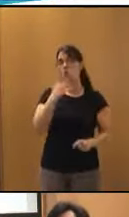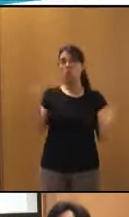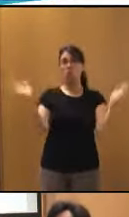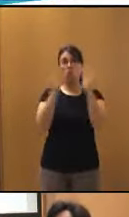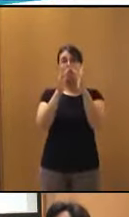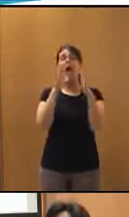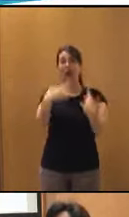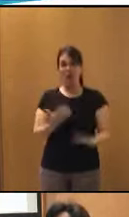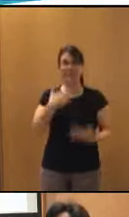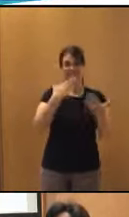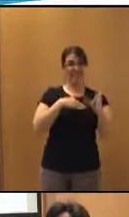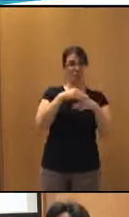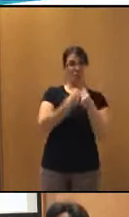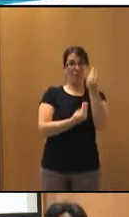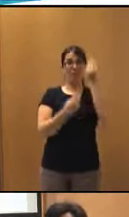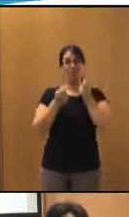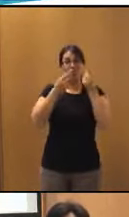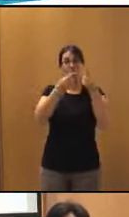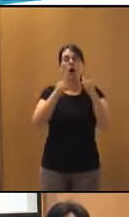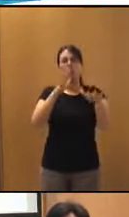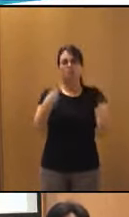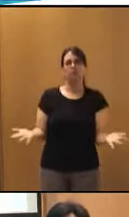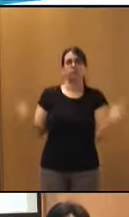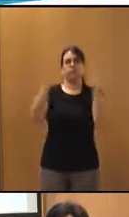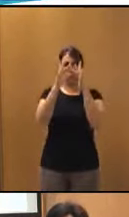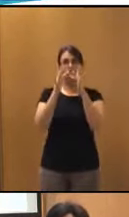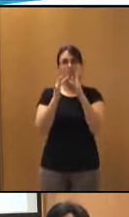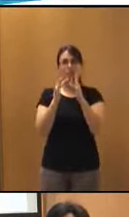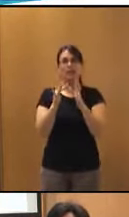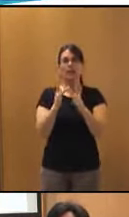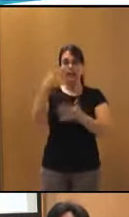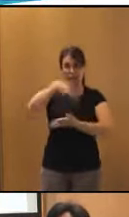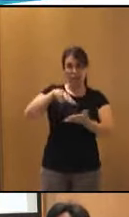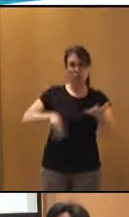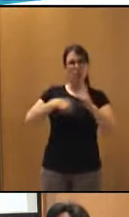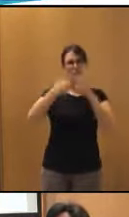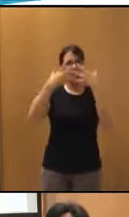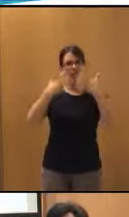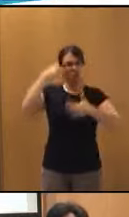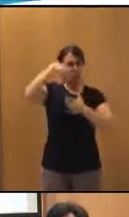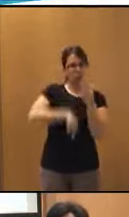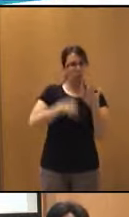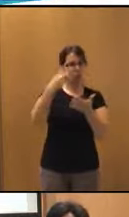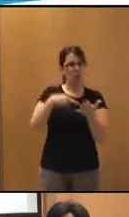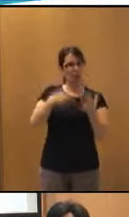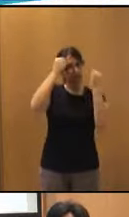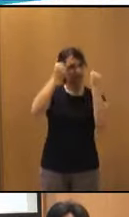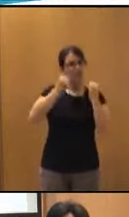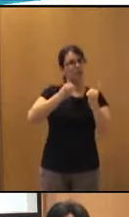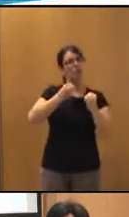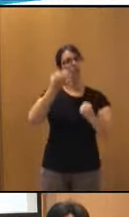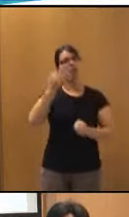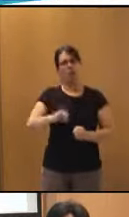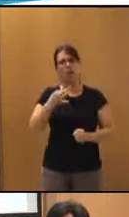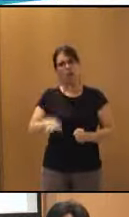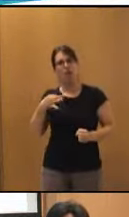Y con la lectura y la profundización en los textos, pues también creemos que se pueden